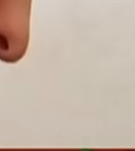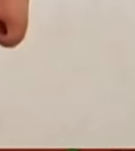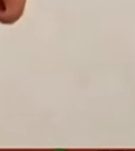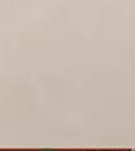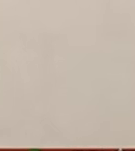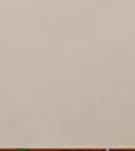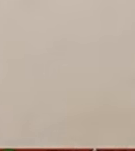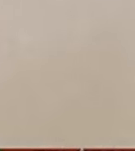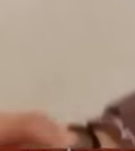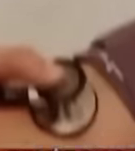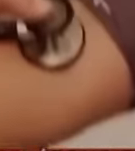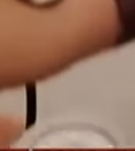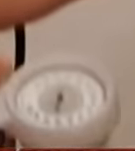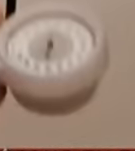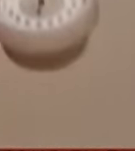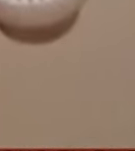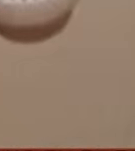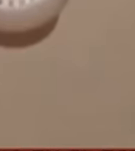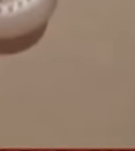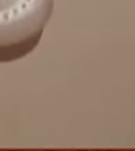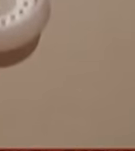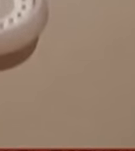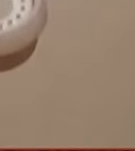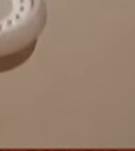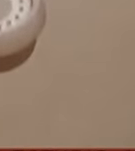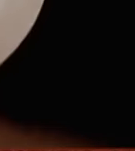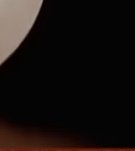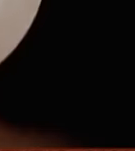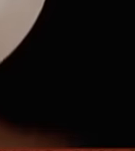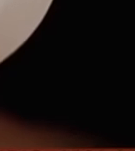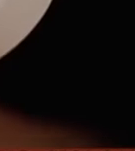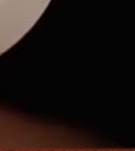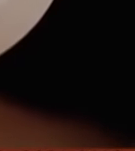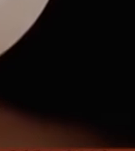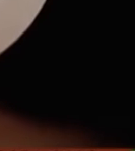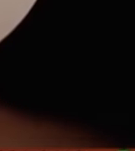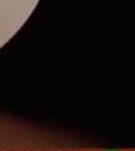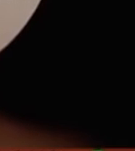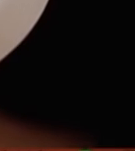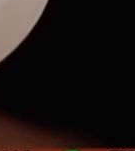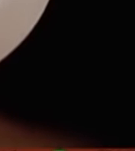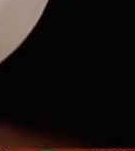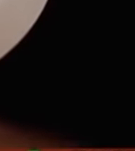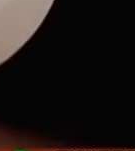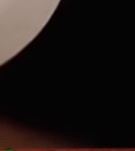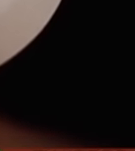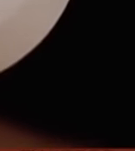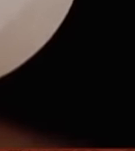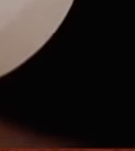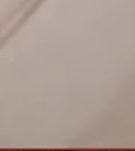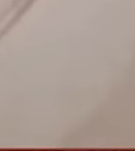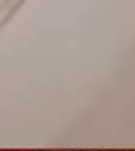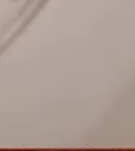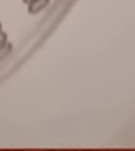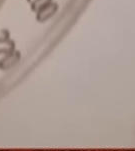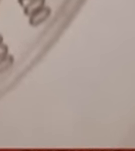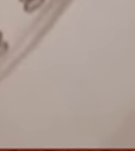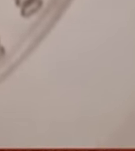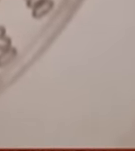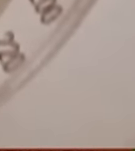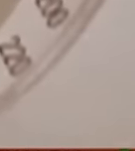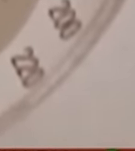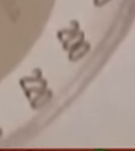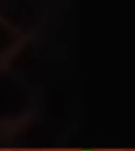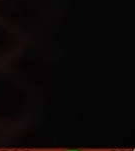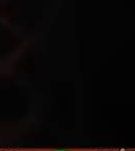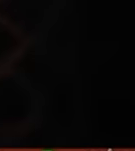meta adecuada en tu tratamiento médico y que mantengas unas cifras de control de presión arterial en las metas apropiadas el otro